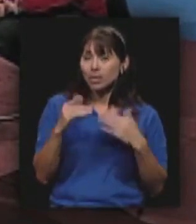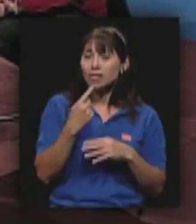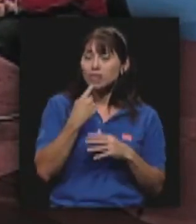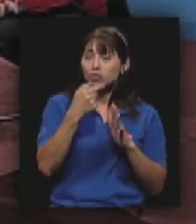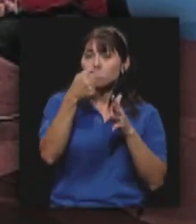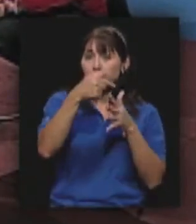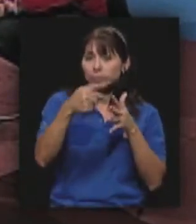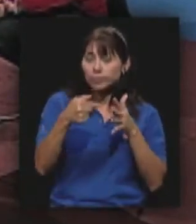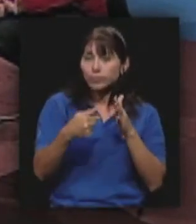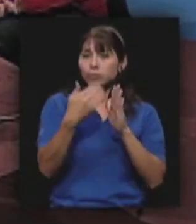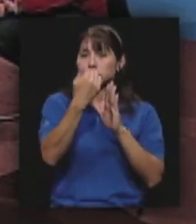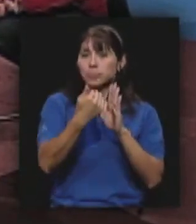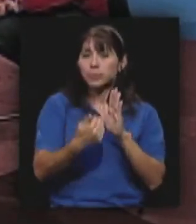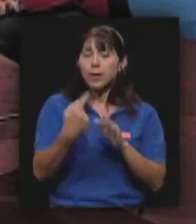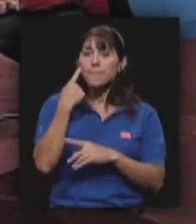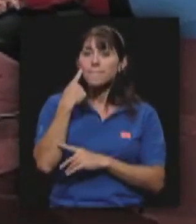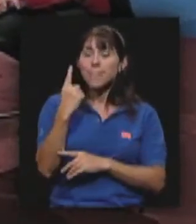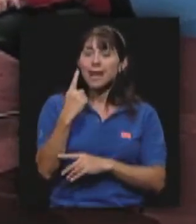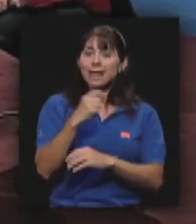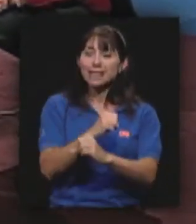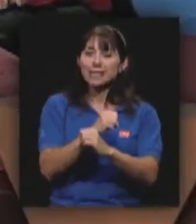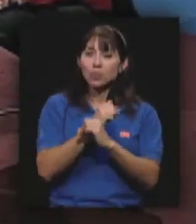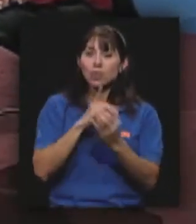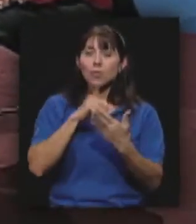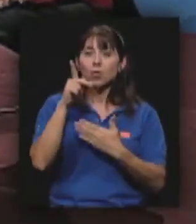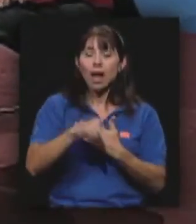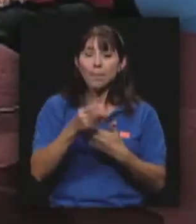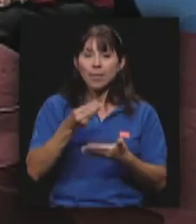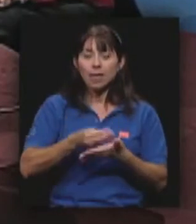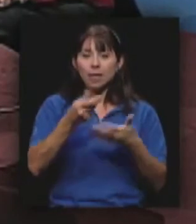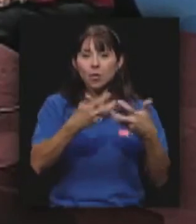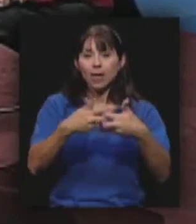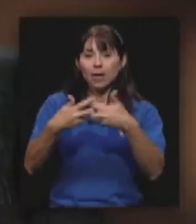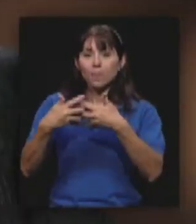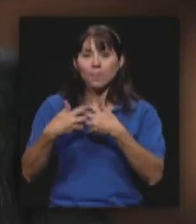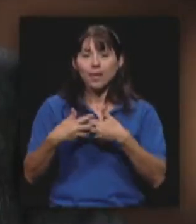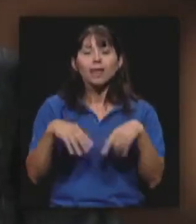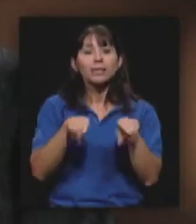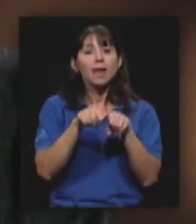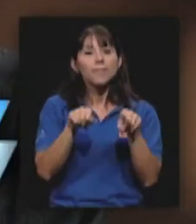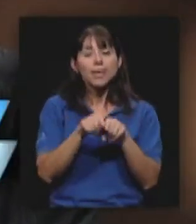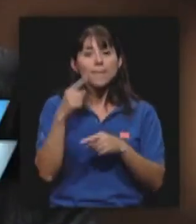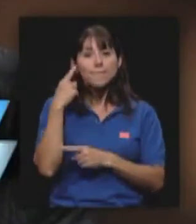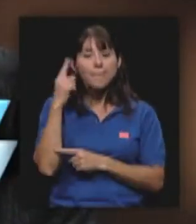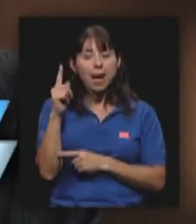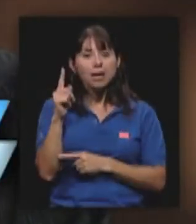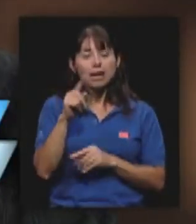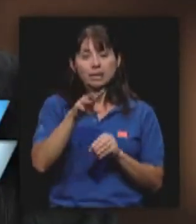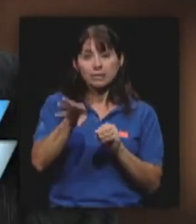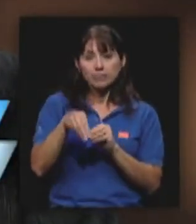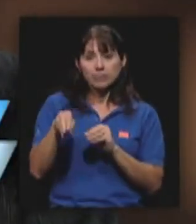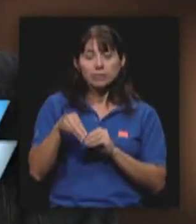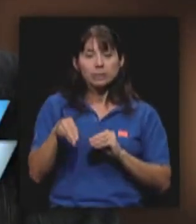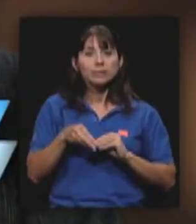indicaciones correspondientes para que se asegure el programa de equipamiento, eso por un lado, y también para aumentar